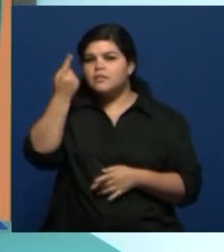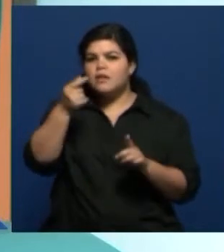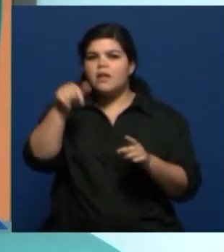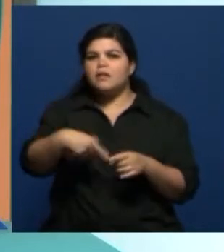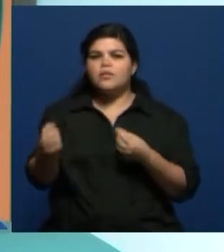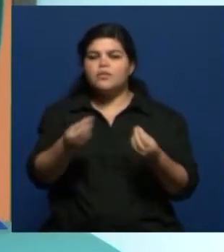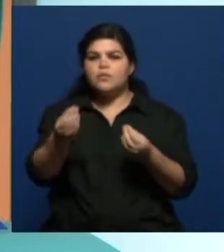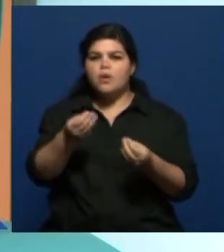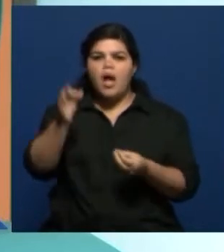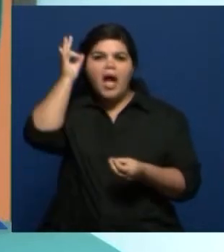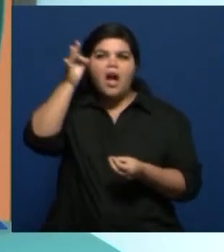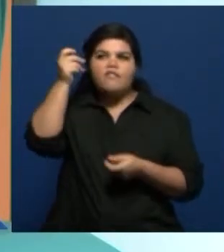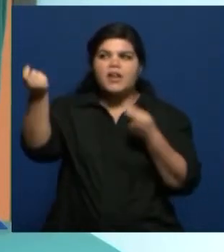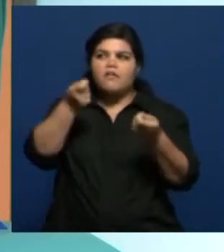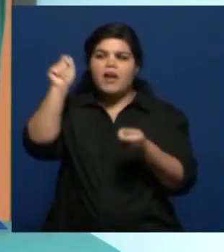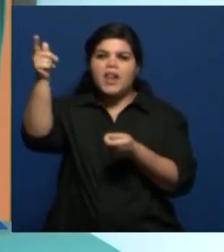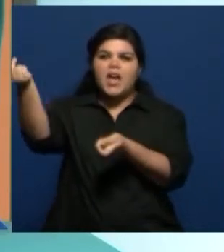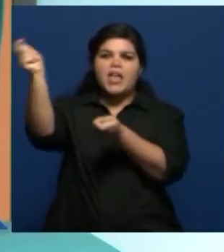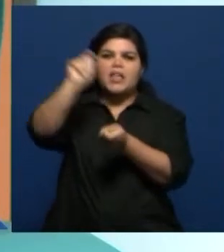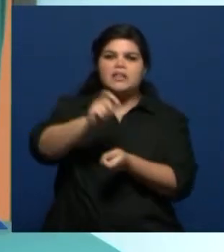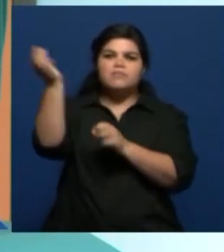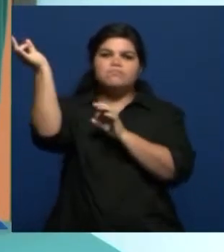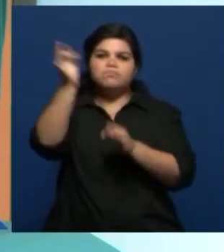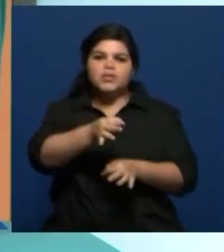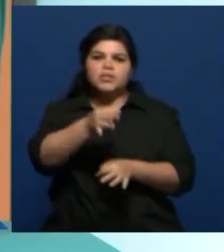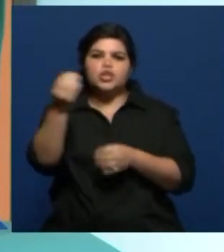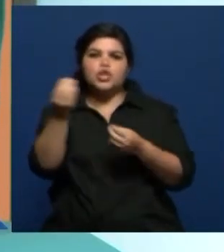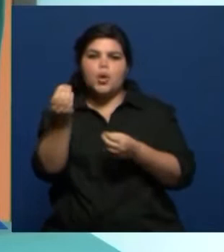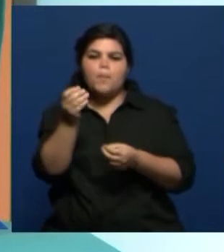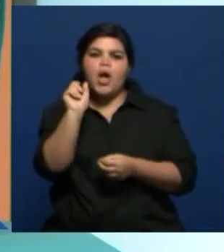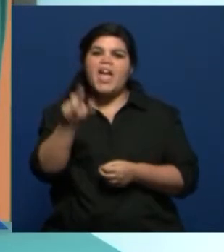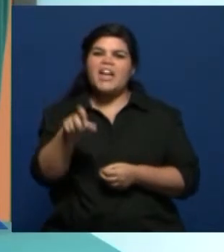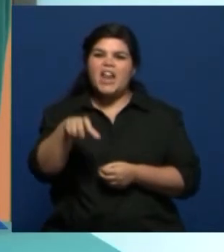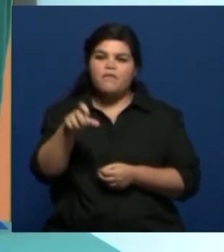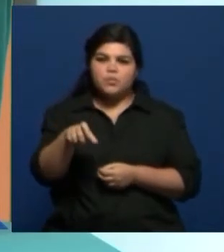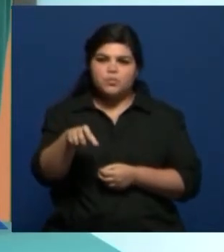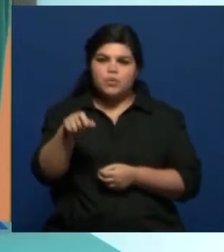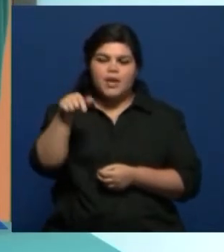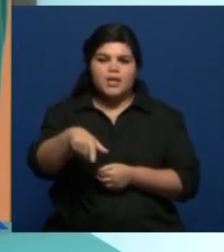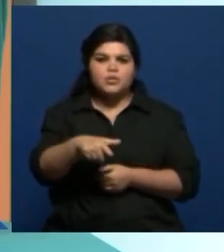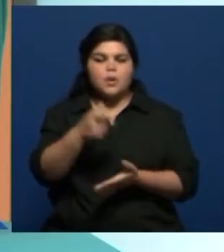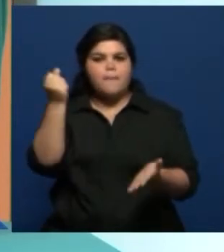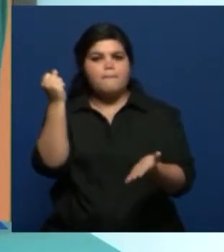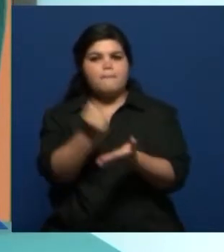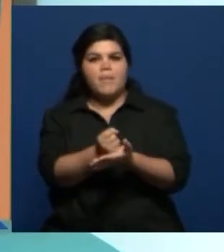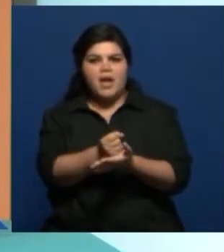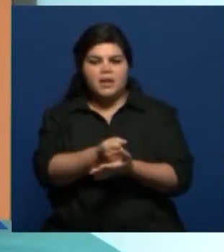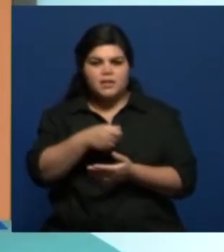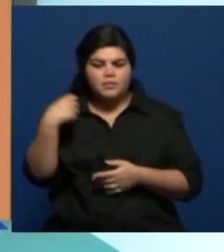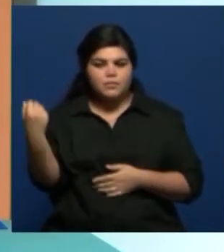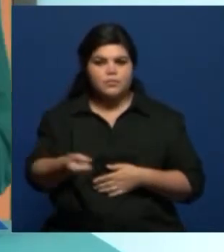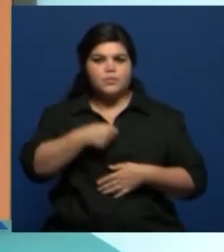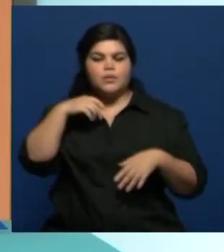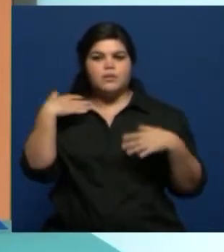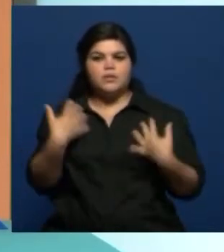vino a través de la esclavitud. Y eso deja una hueda bastante fuerte que impregna